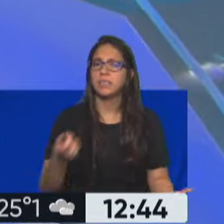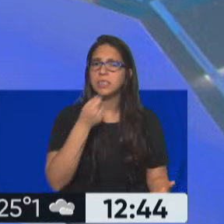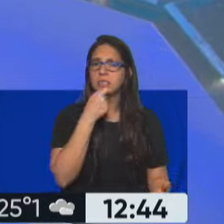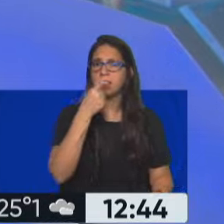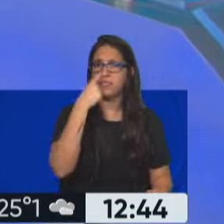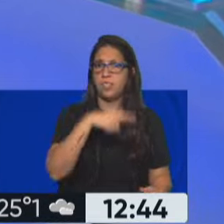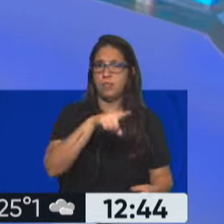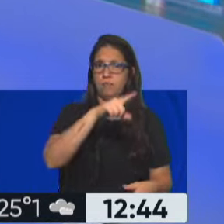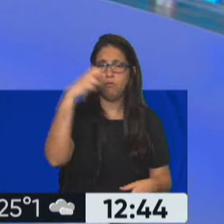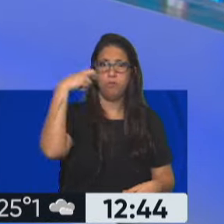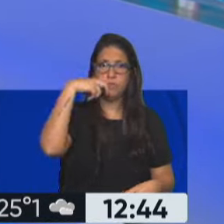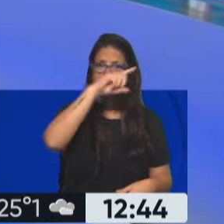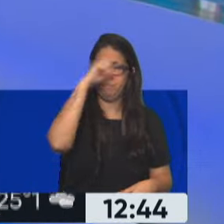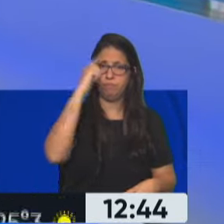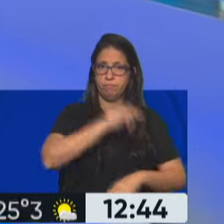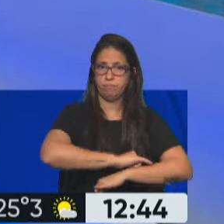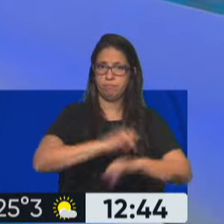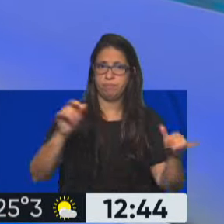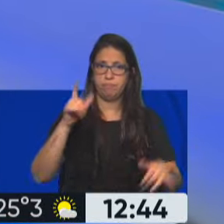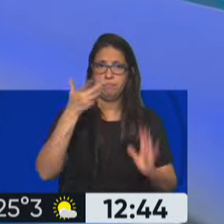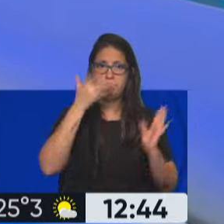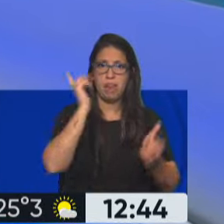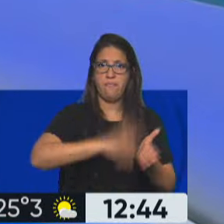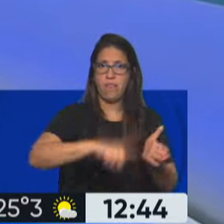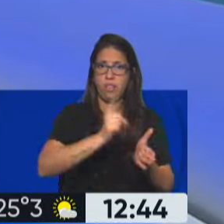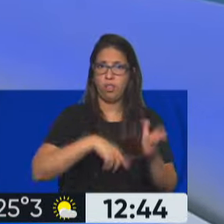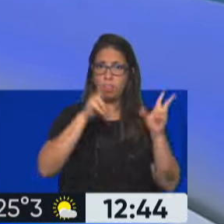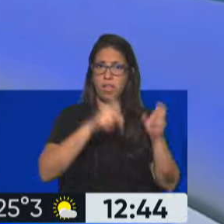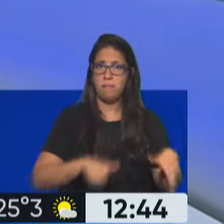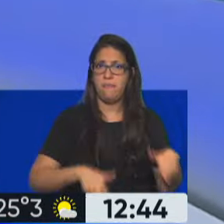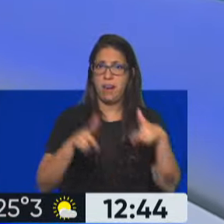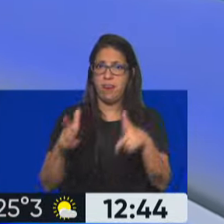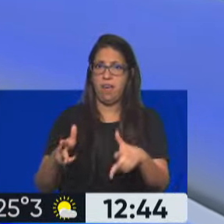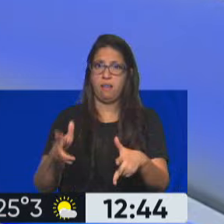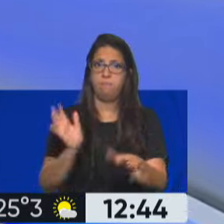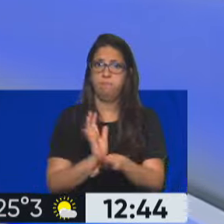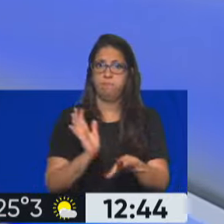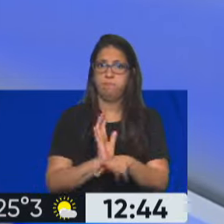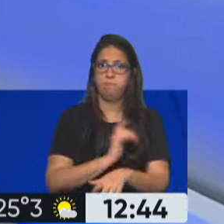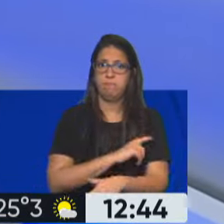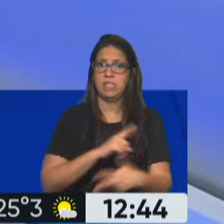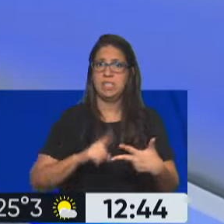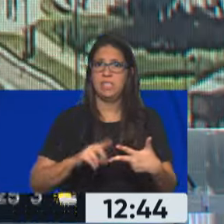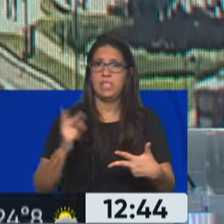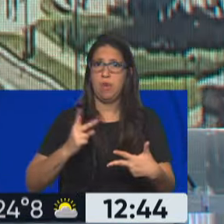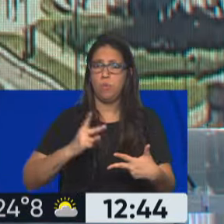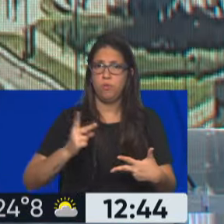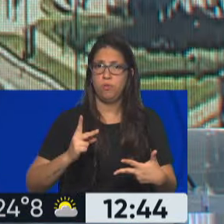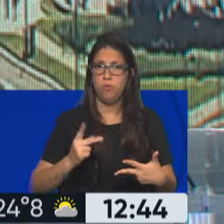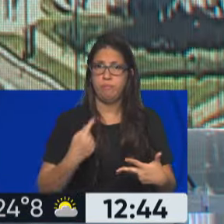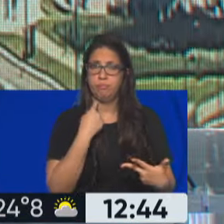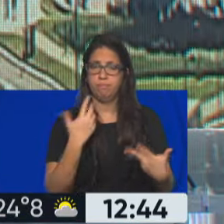del Congreso Nacional, el veto de mi ley estará presente. Sería la segunda medida, el segundo revés legislativo. Los senadores